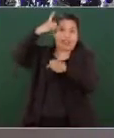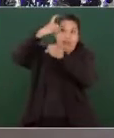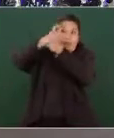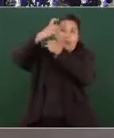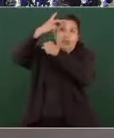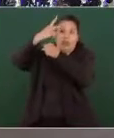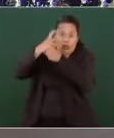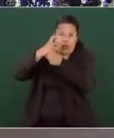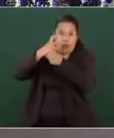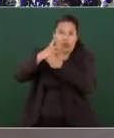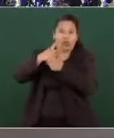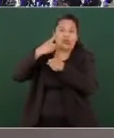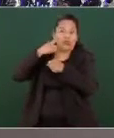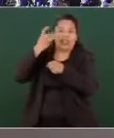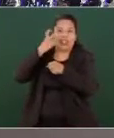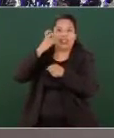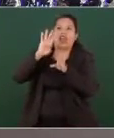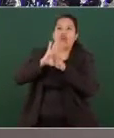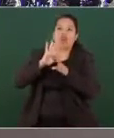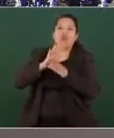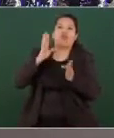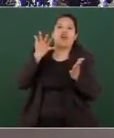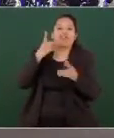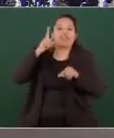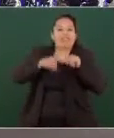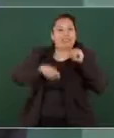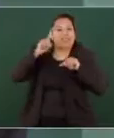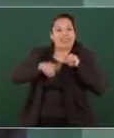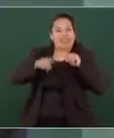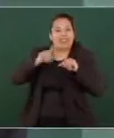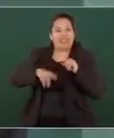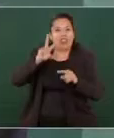muy arraigada la corrupción.